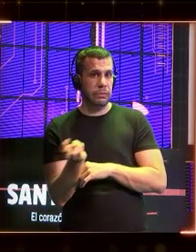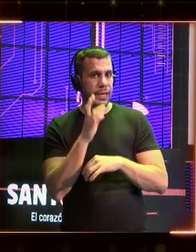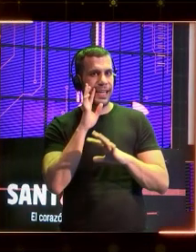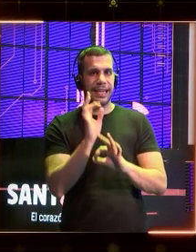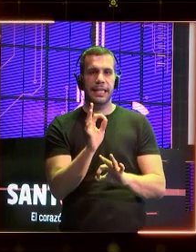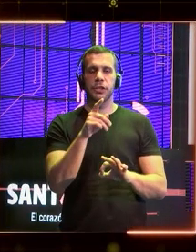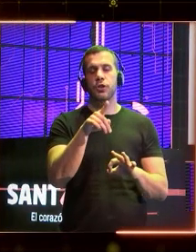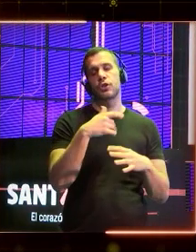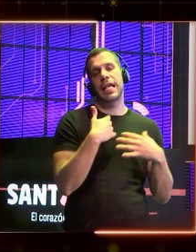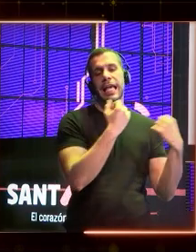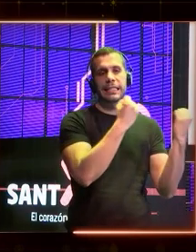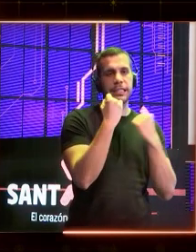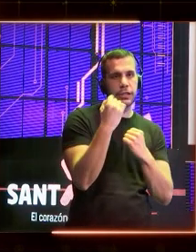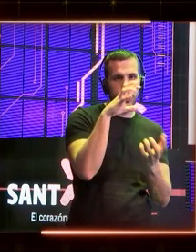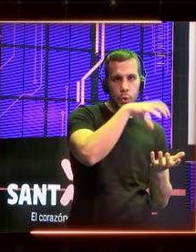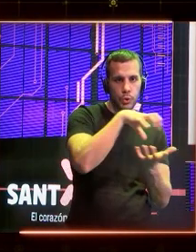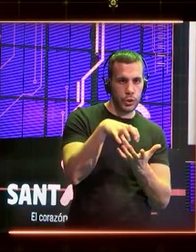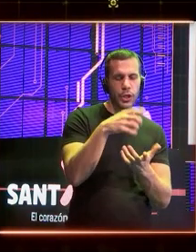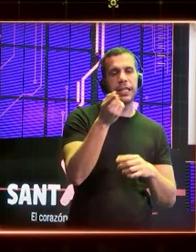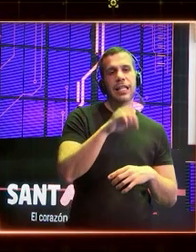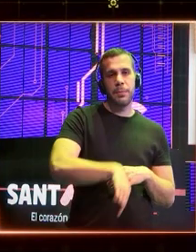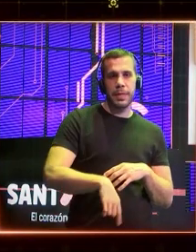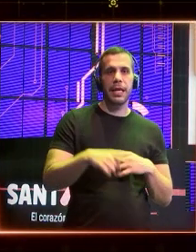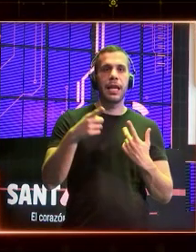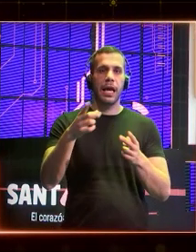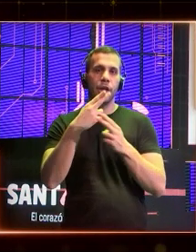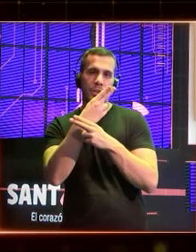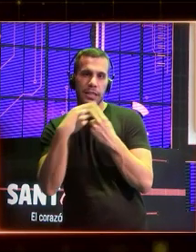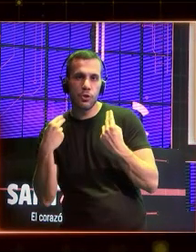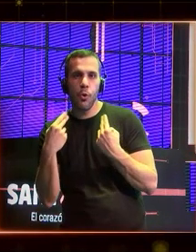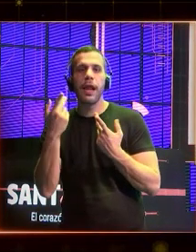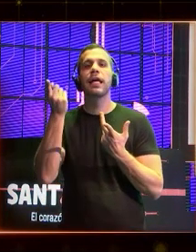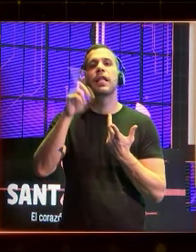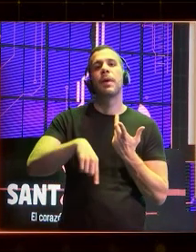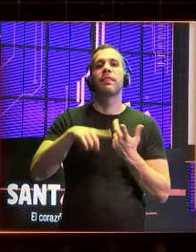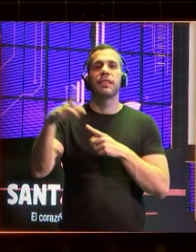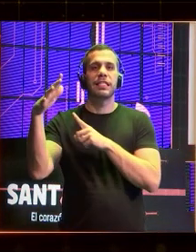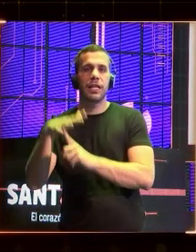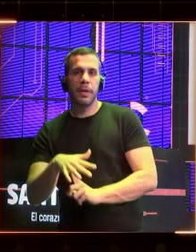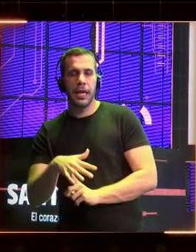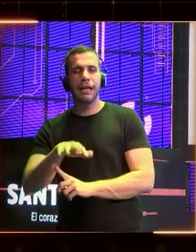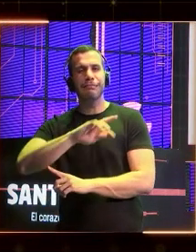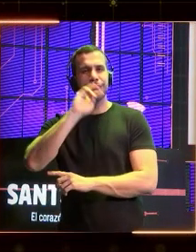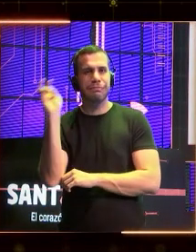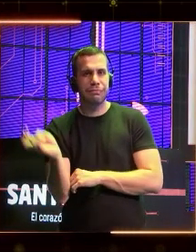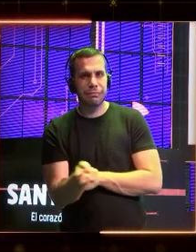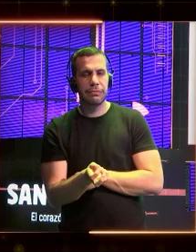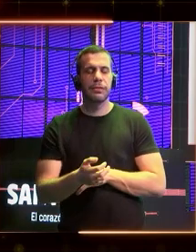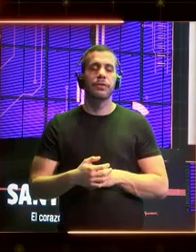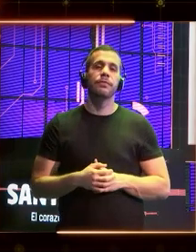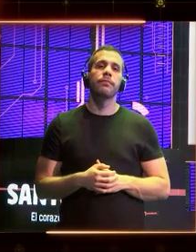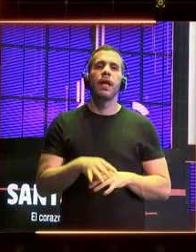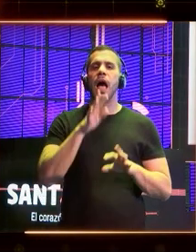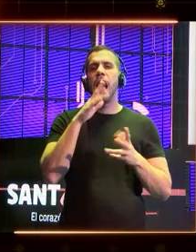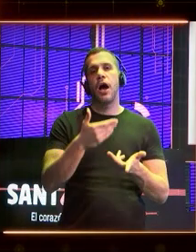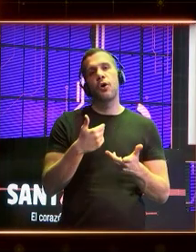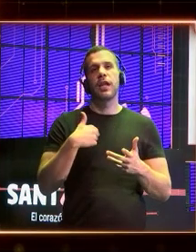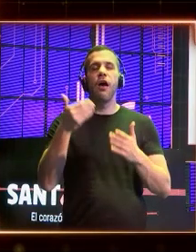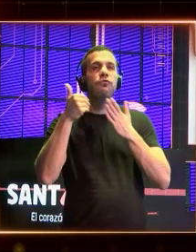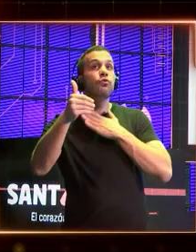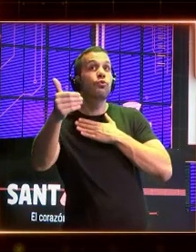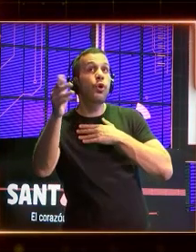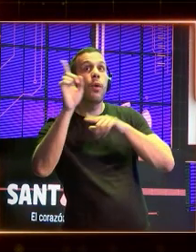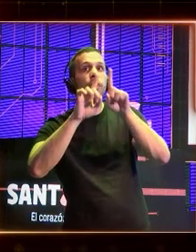instituciones, el riesgo a que nos sesguen, a que nos discriminen. Y eso ya está aquí. O no fijemos el foco en los problemas de futuro.